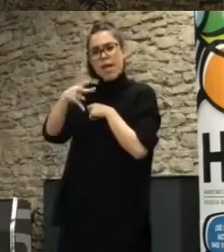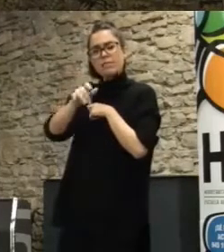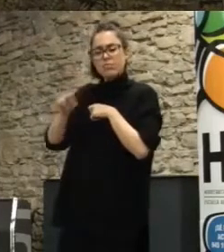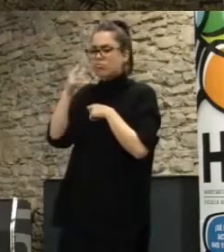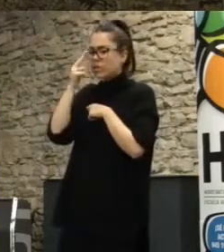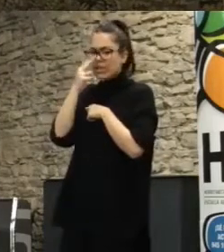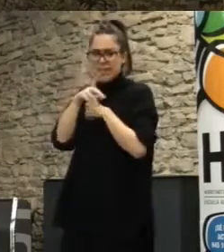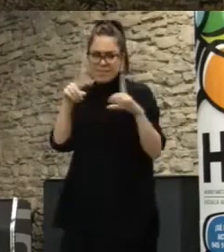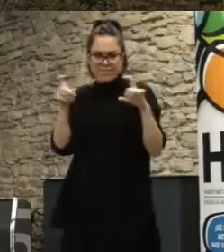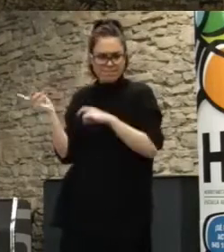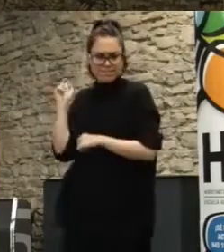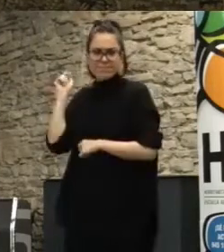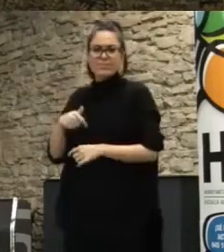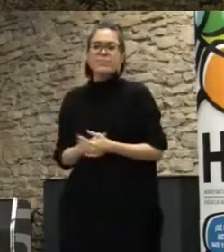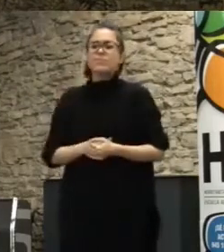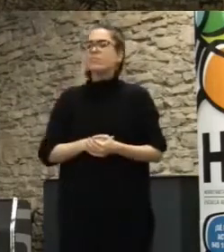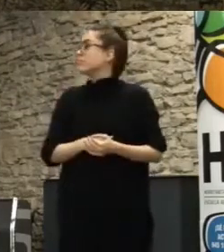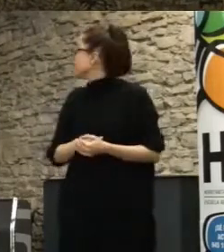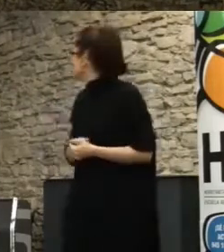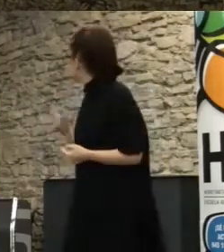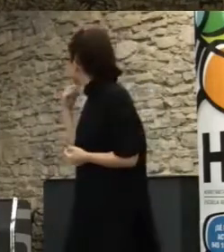interesante Marga Padilla